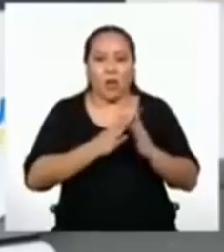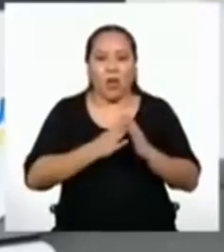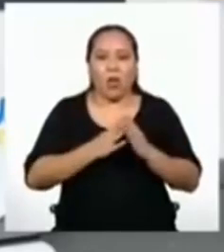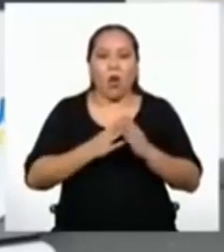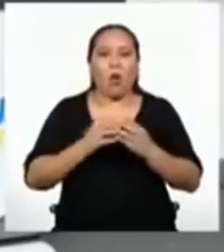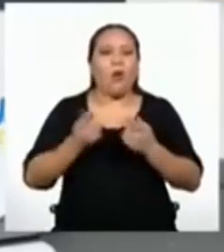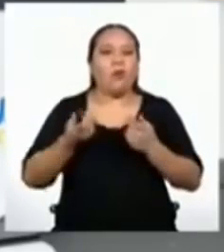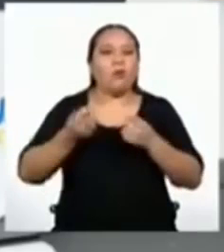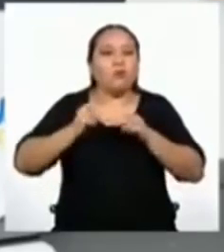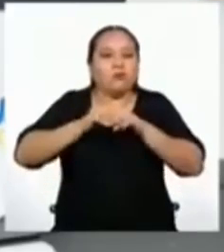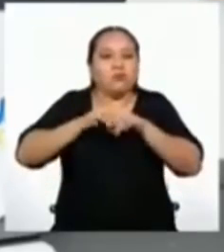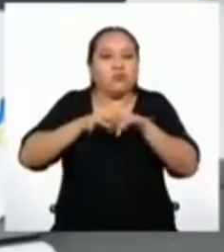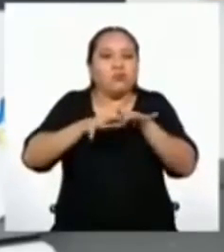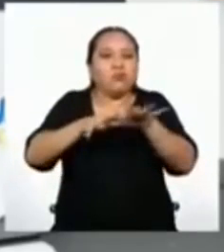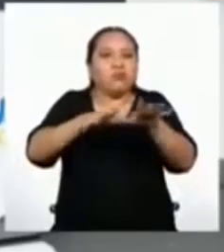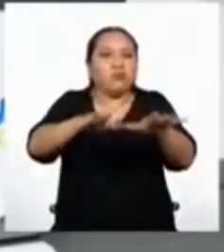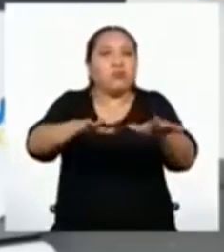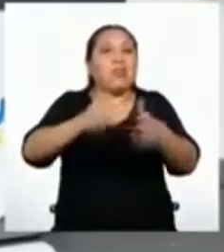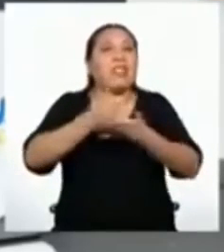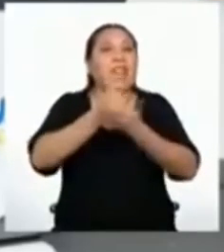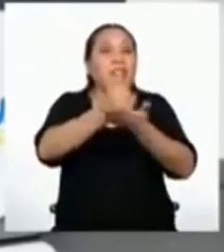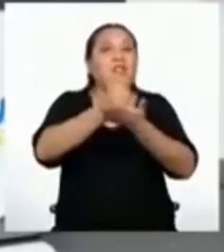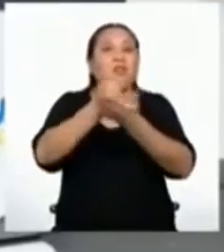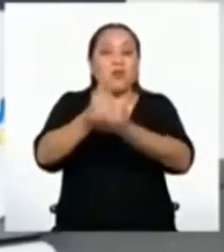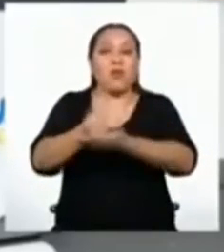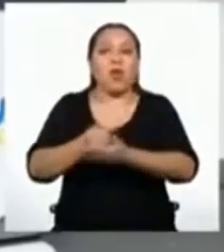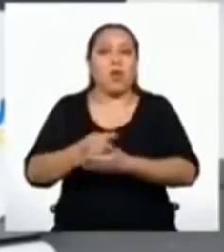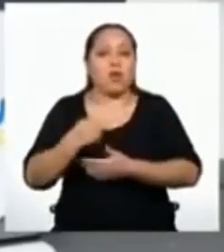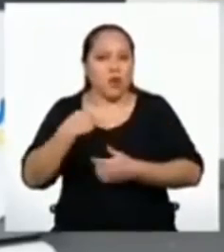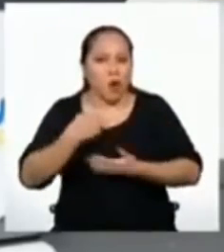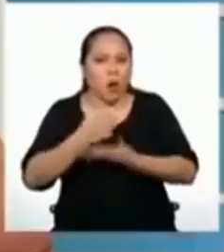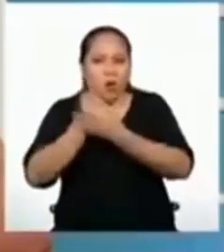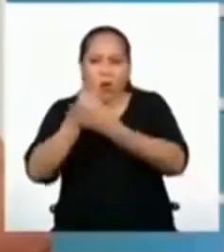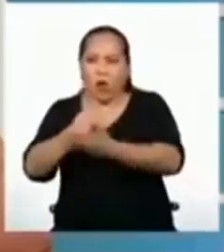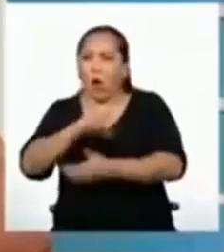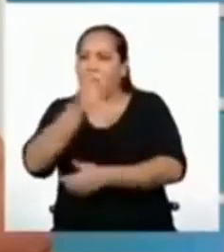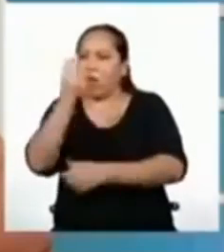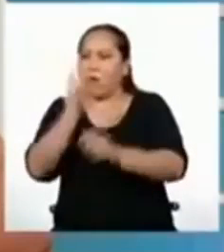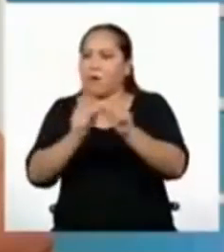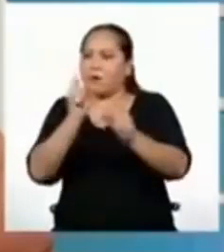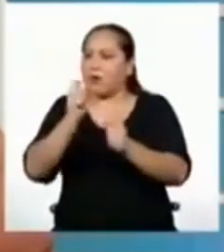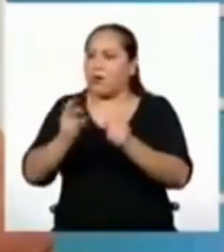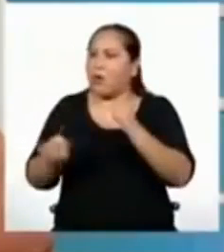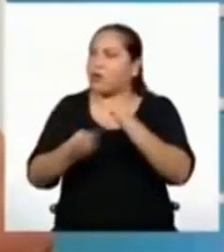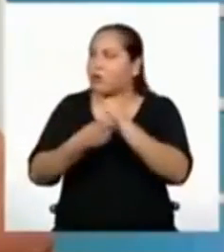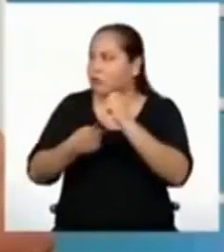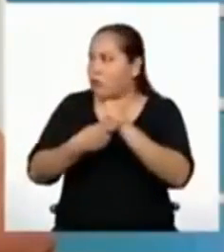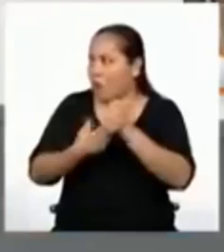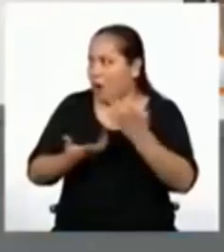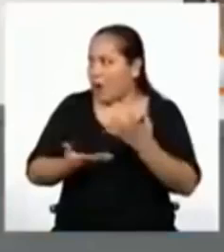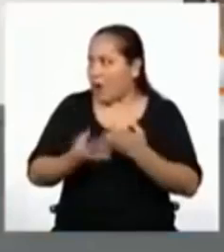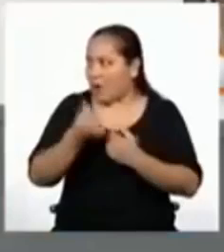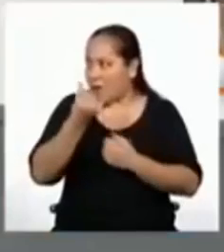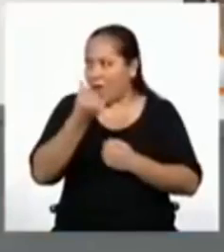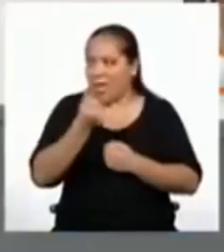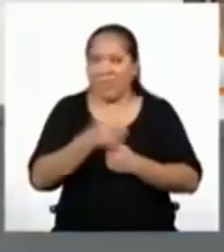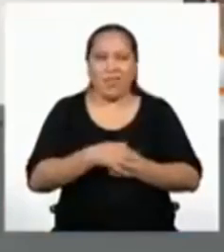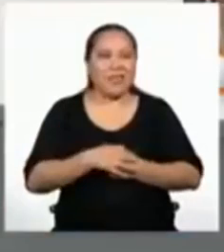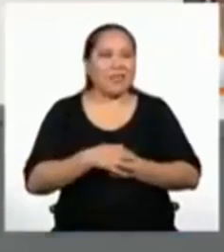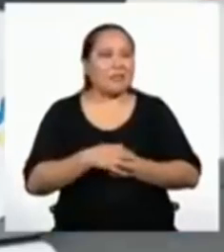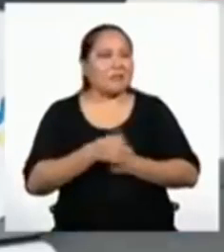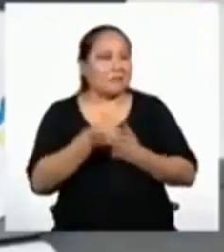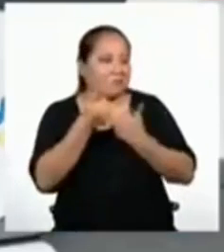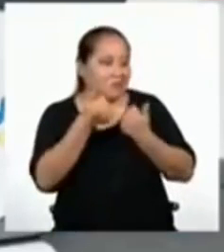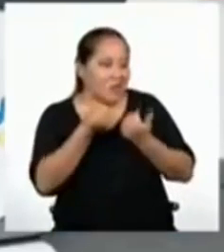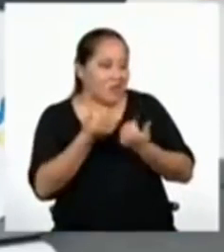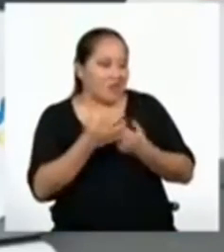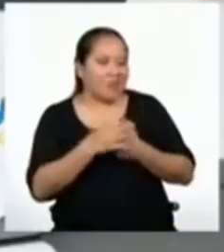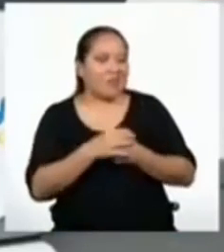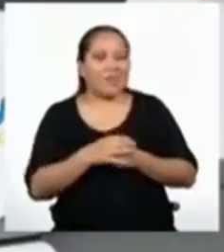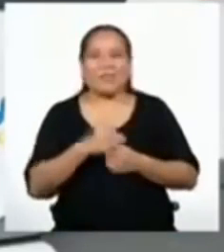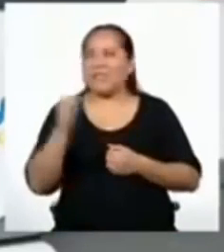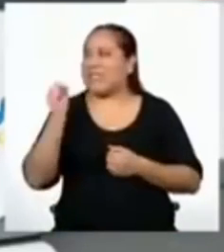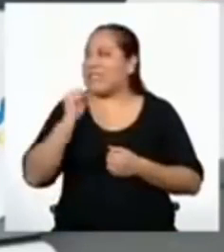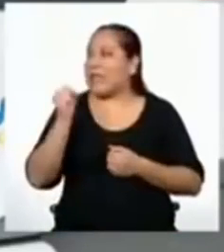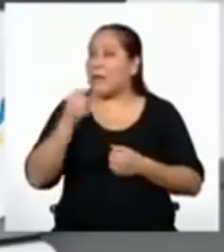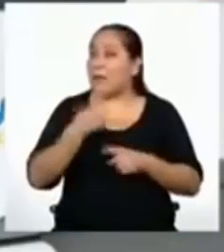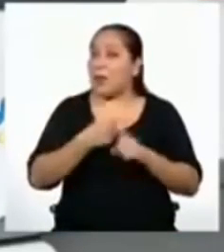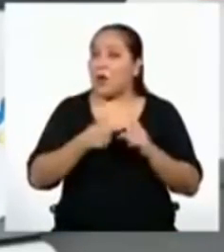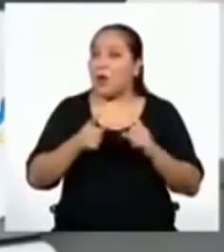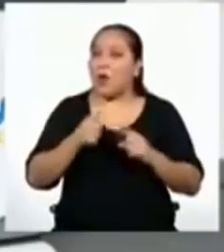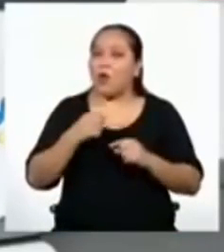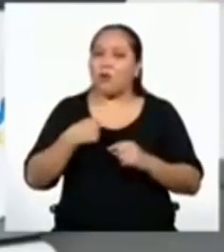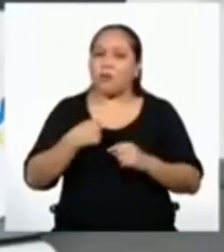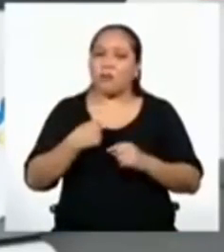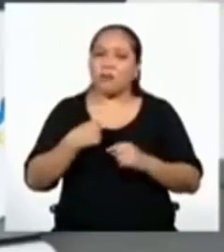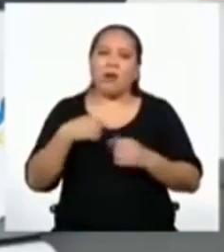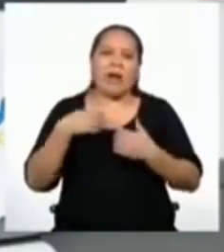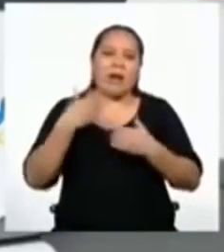favores, he ayudado a otros con sus planes de ahorros. Muy productiva eres. Eso sí. Pero, claro, un